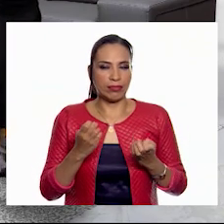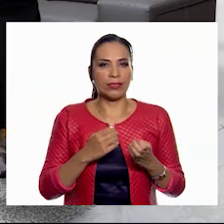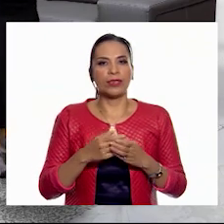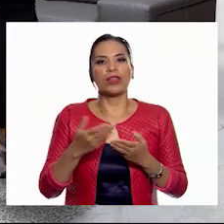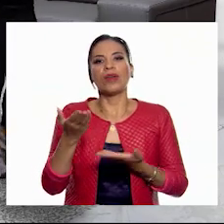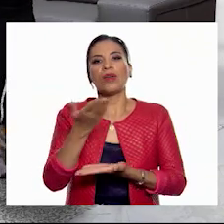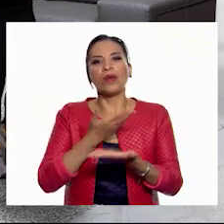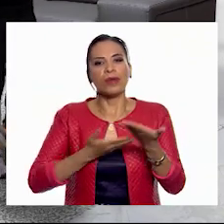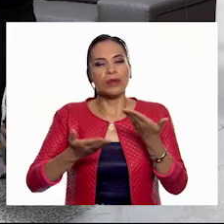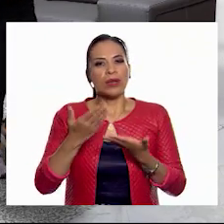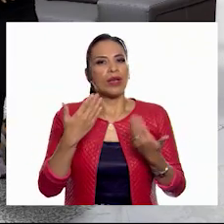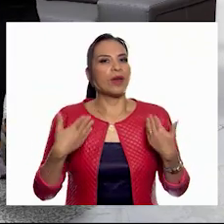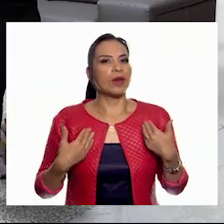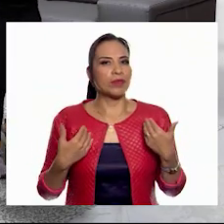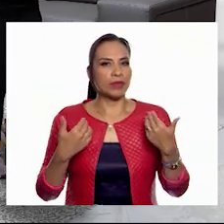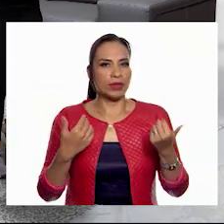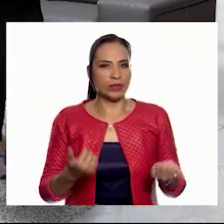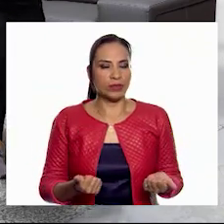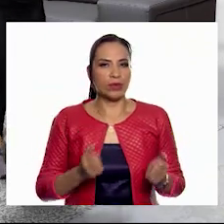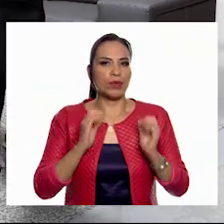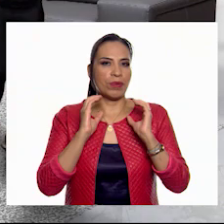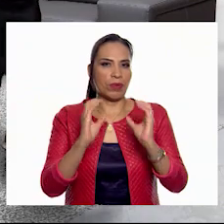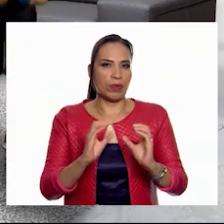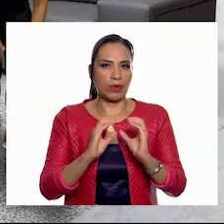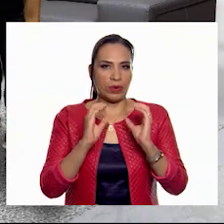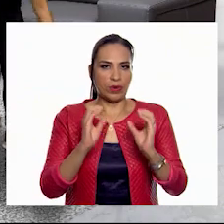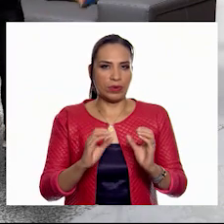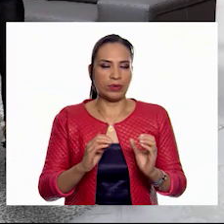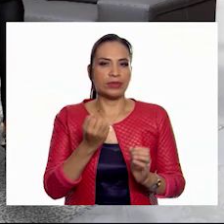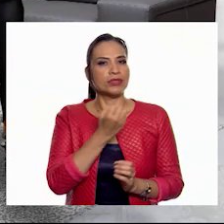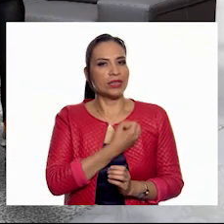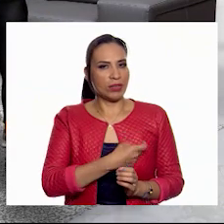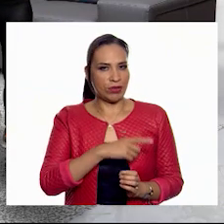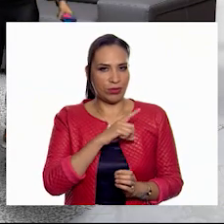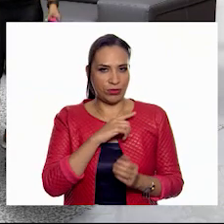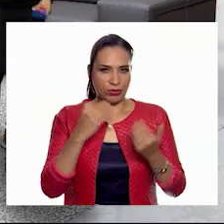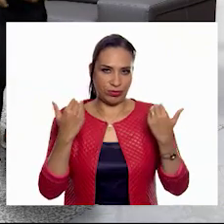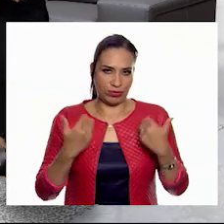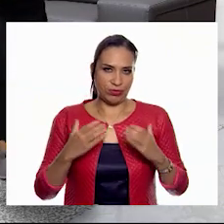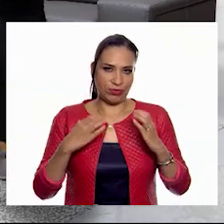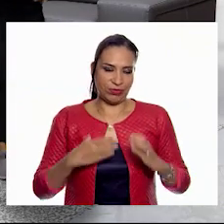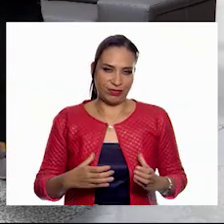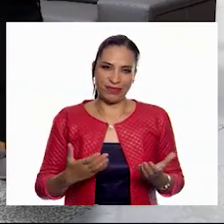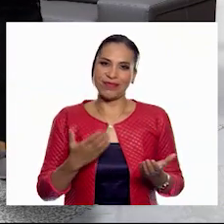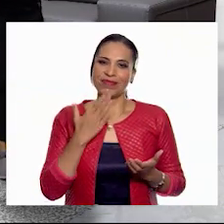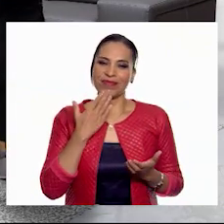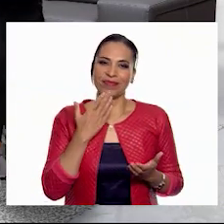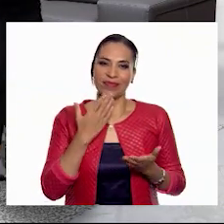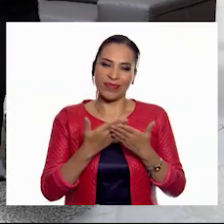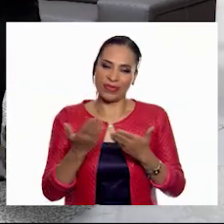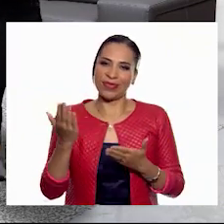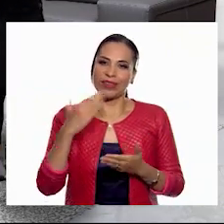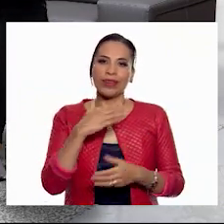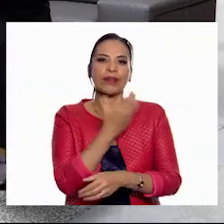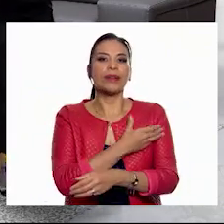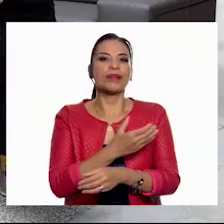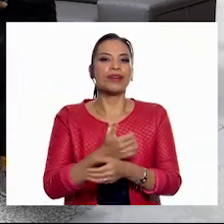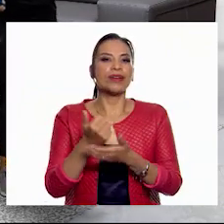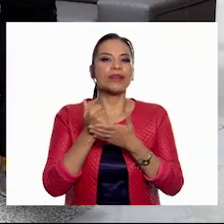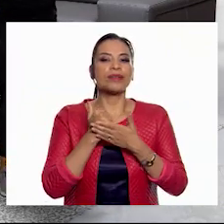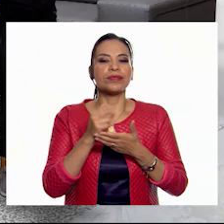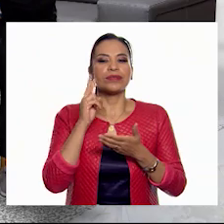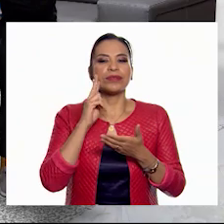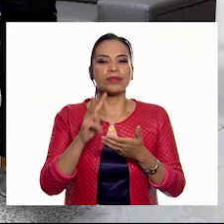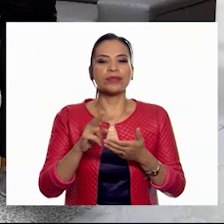convivencia y por la comprensión de cuidado de su salud. Muy bien, vamos, Jorge, acompáñame. ¿A dónde? ¿A dónde? Ayúdame a